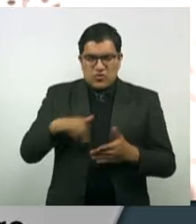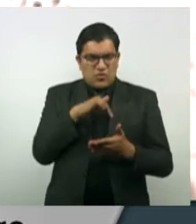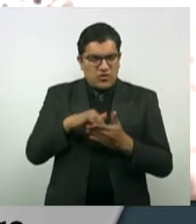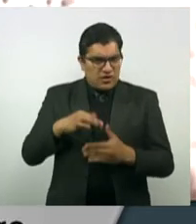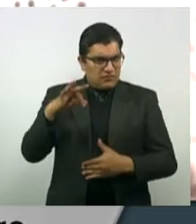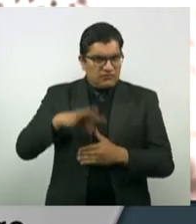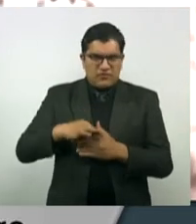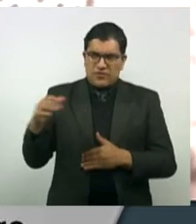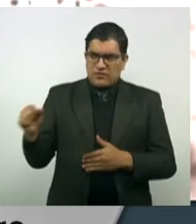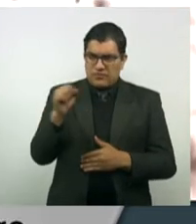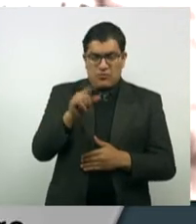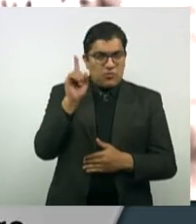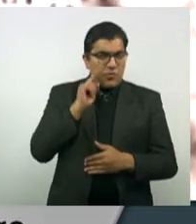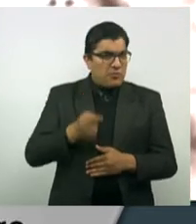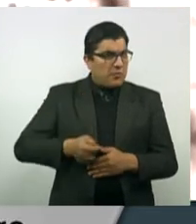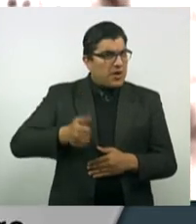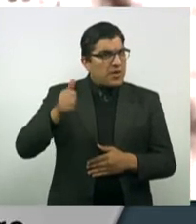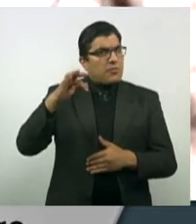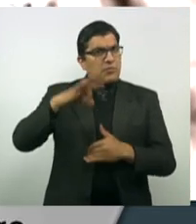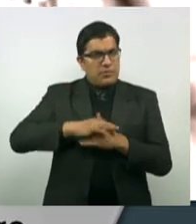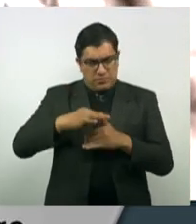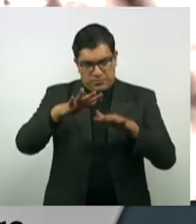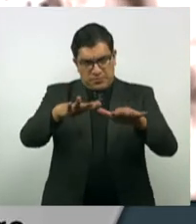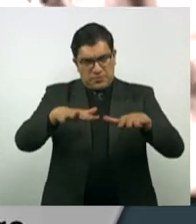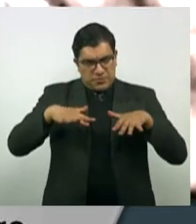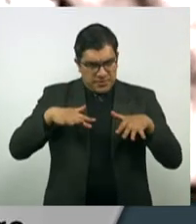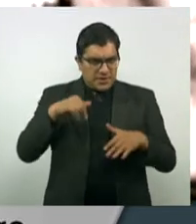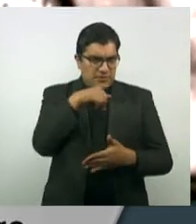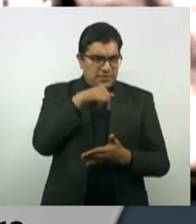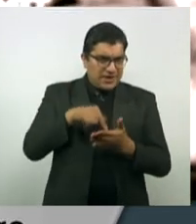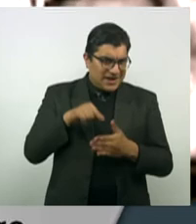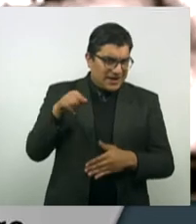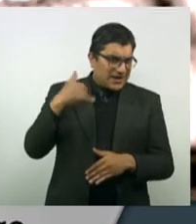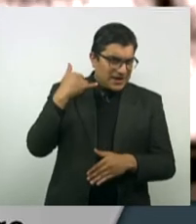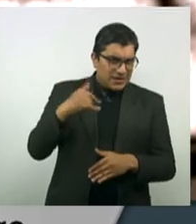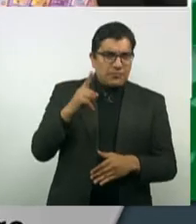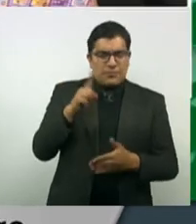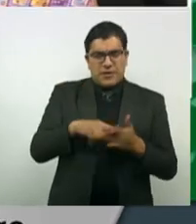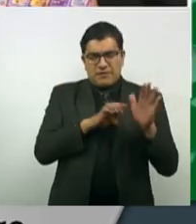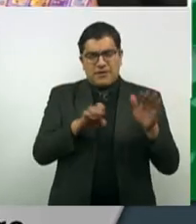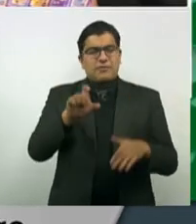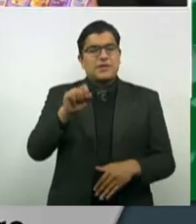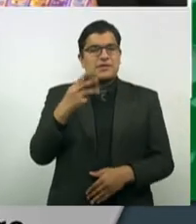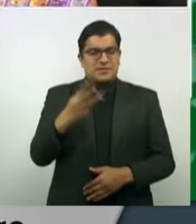ella fue una de las primeras mujeres que llegaron al Congreso local en 1923.